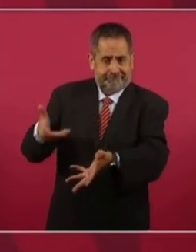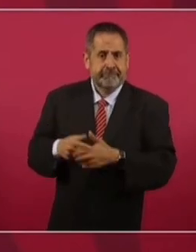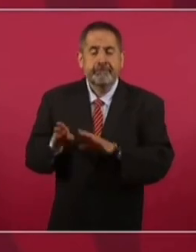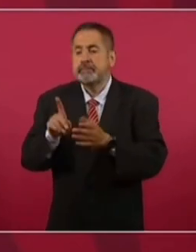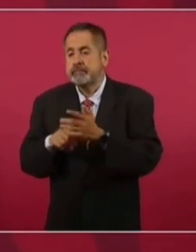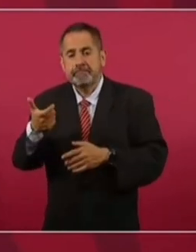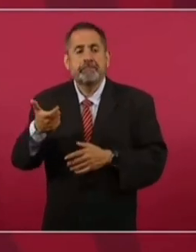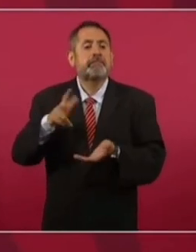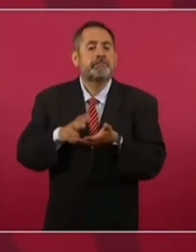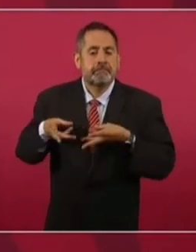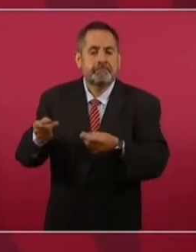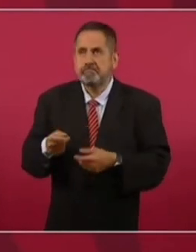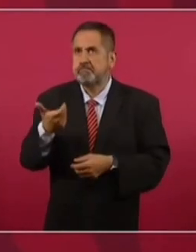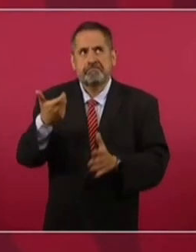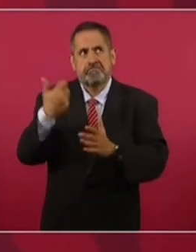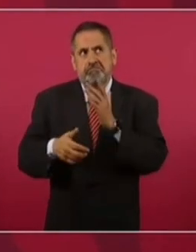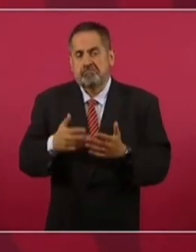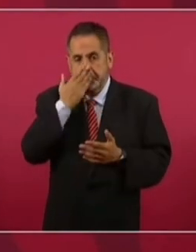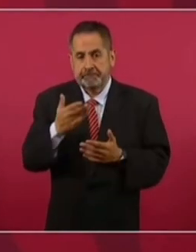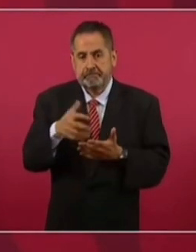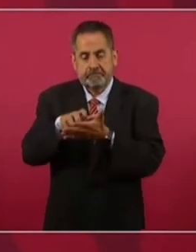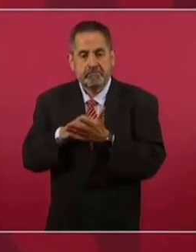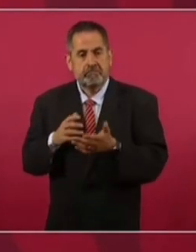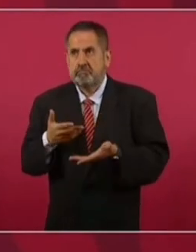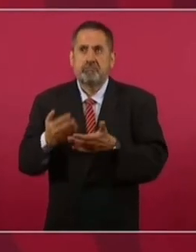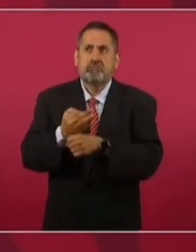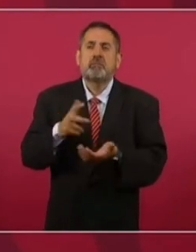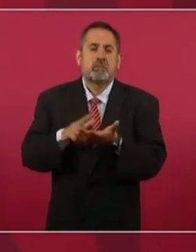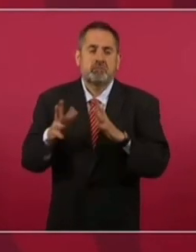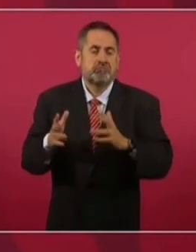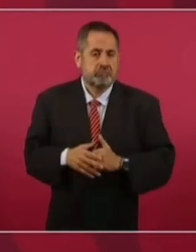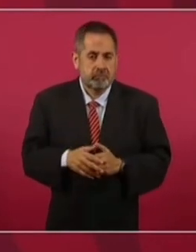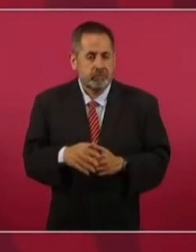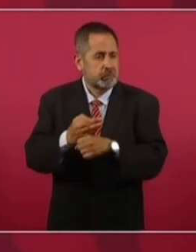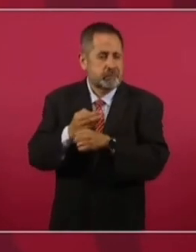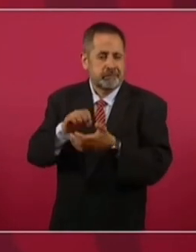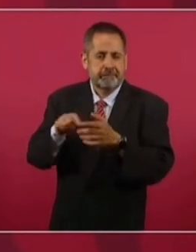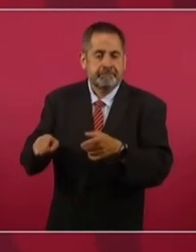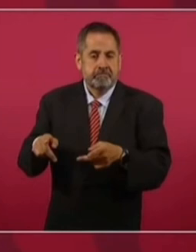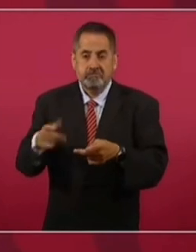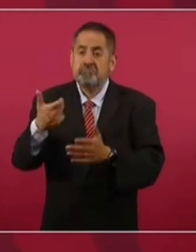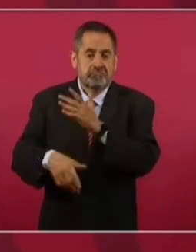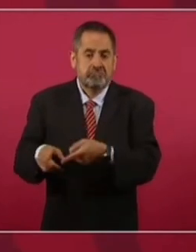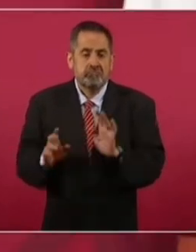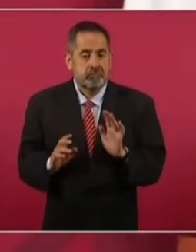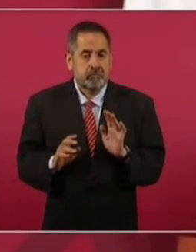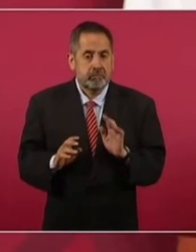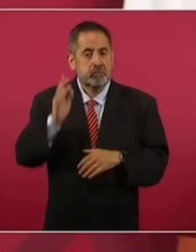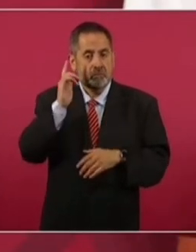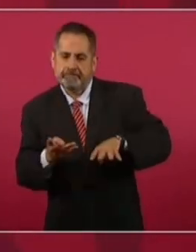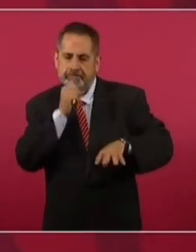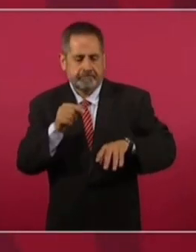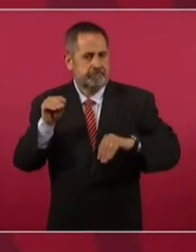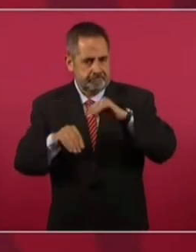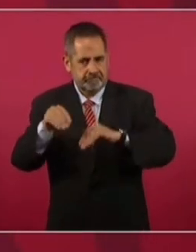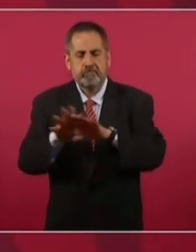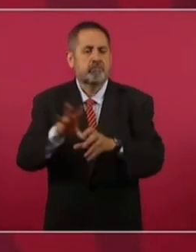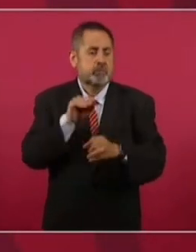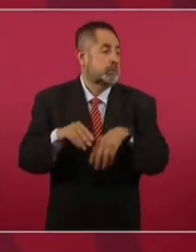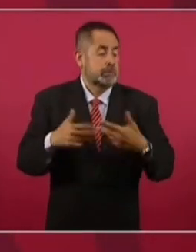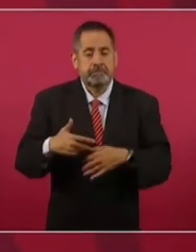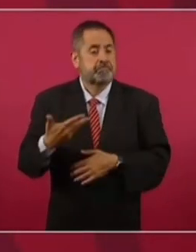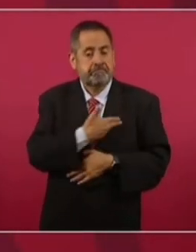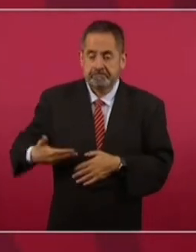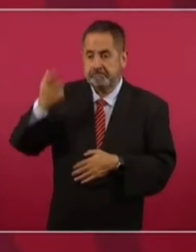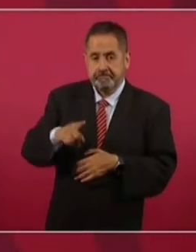Y costó, pues realmente, a precio de valor actual, la verdad es que hoy esa refinería nos salió en una ganga hasta si lo quisiéramos hacer hoy. Y la instrucción del